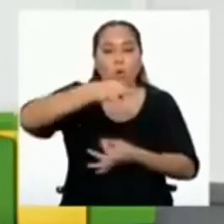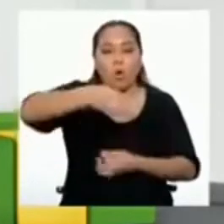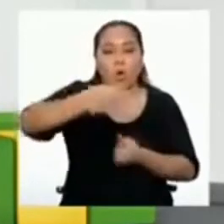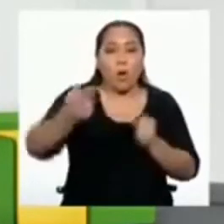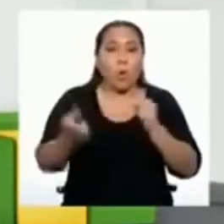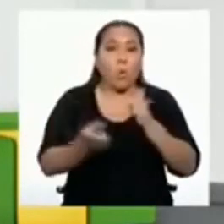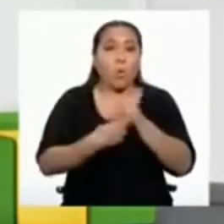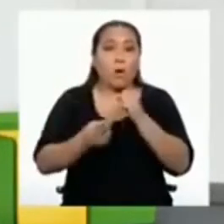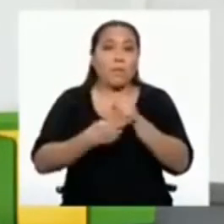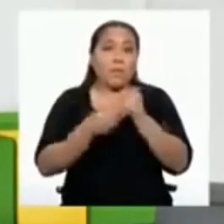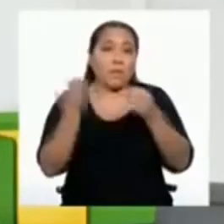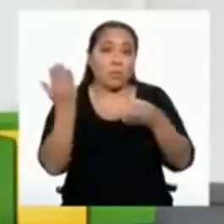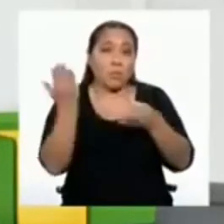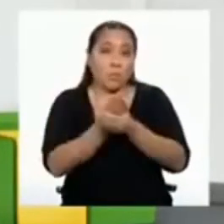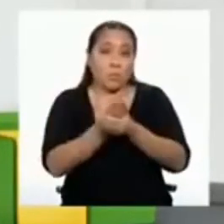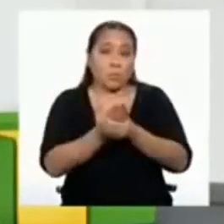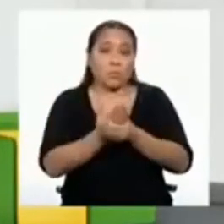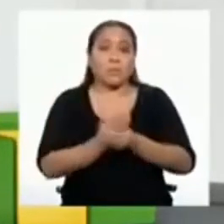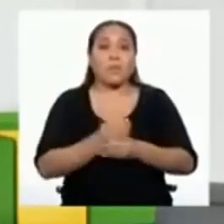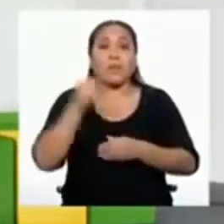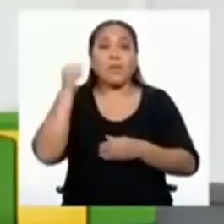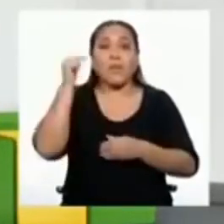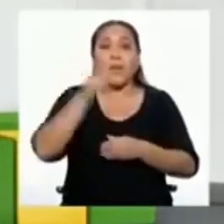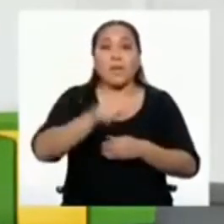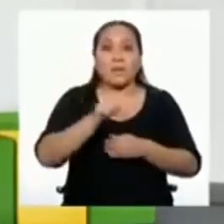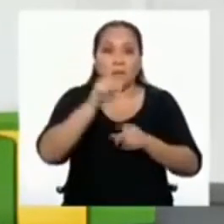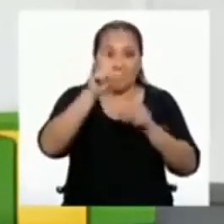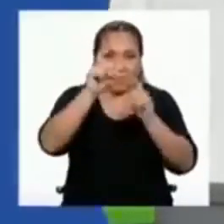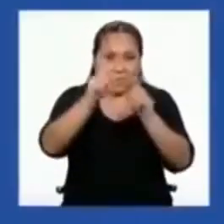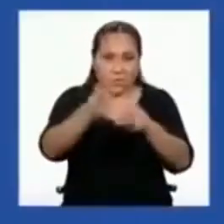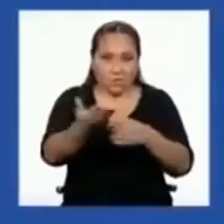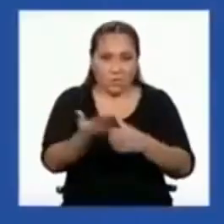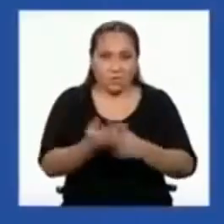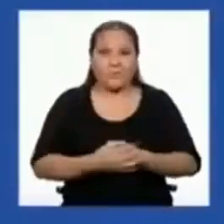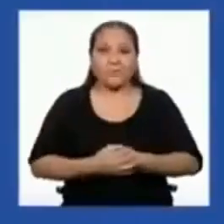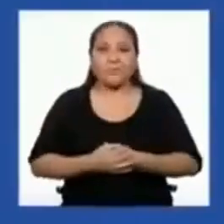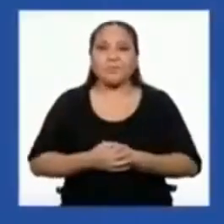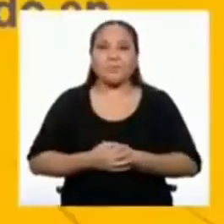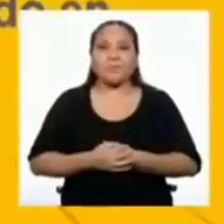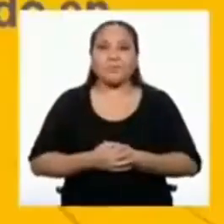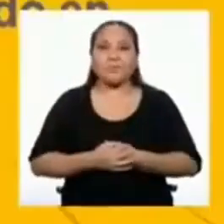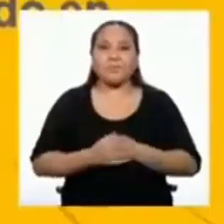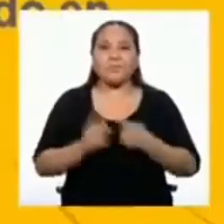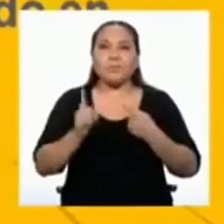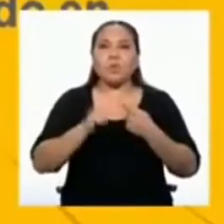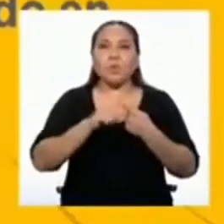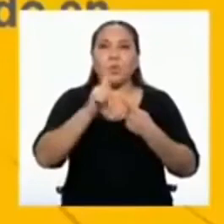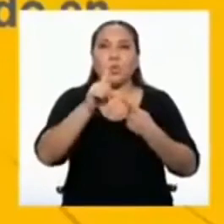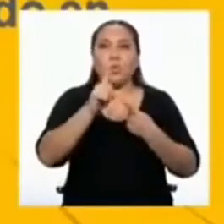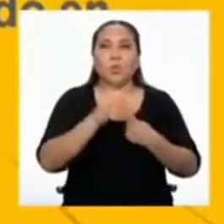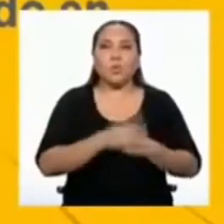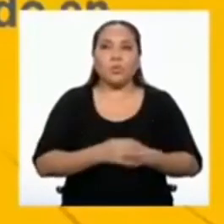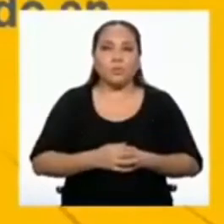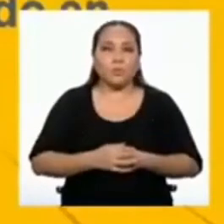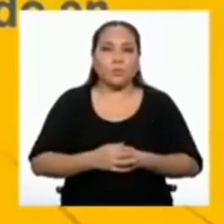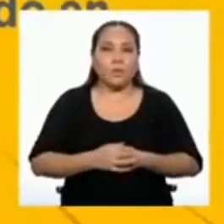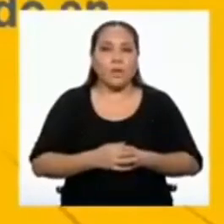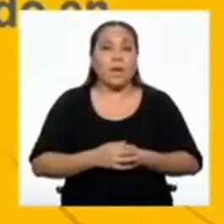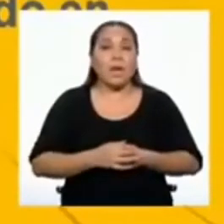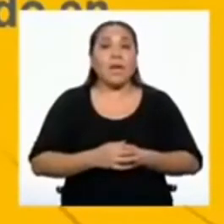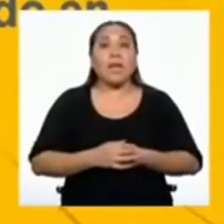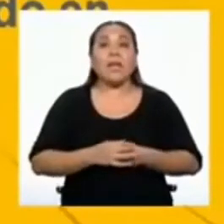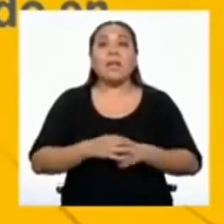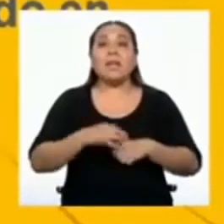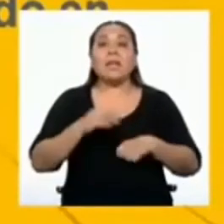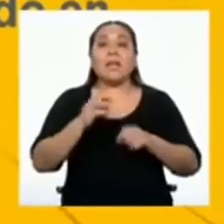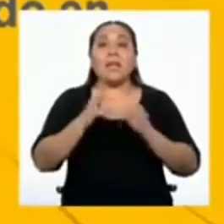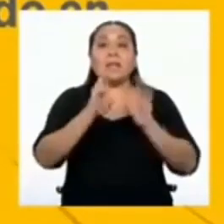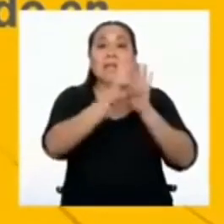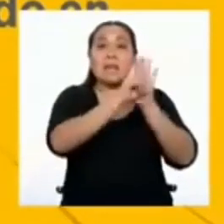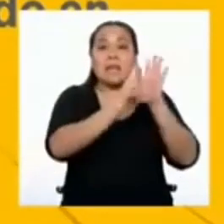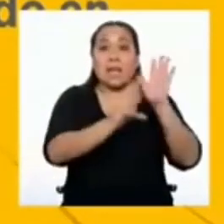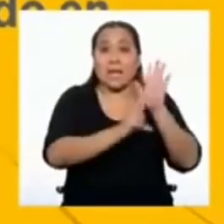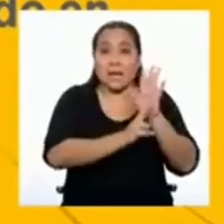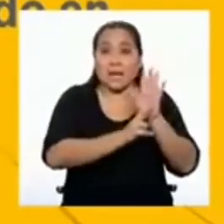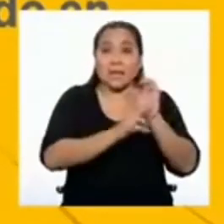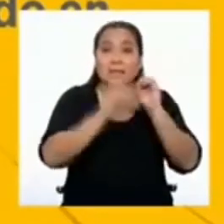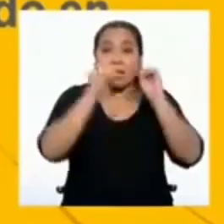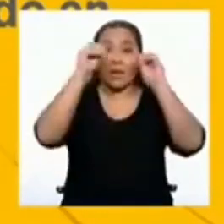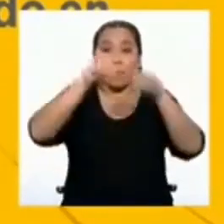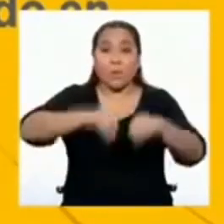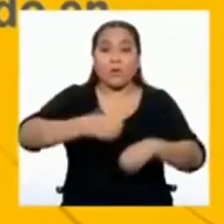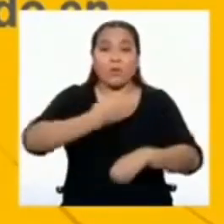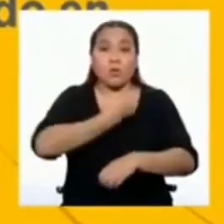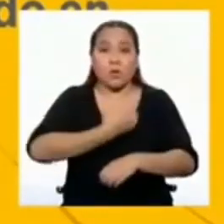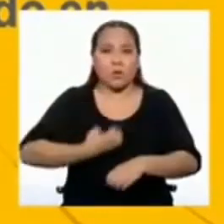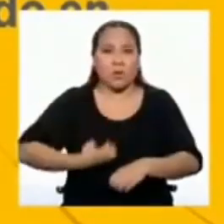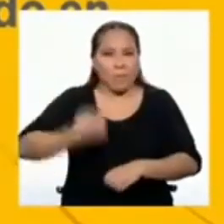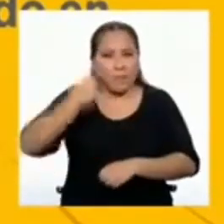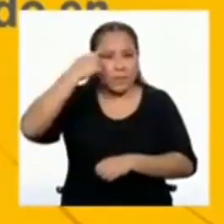archivarás en tu portafolio. Y ahí te van las preguntas. 1. ¿Las medidas tomadas por el gobierno son medidas pensando